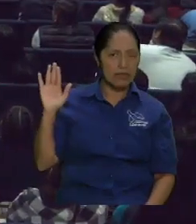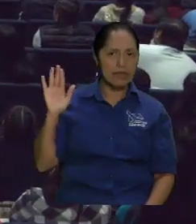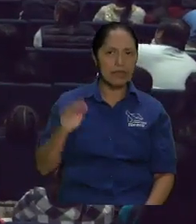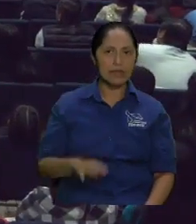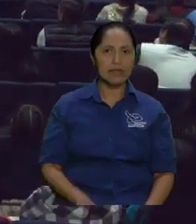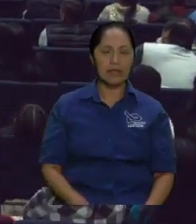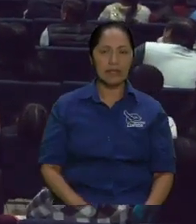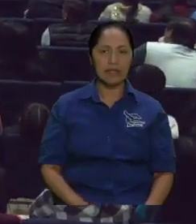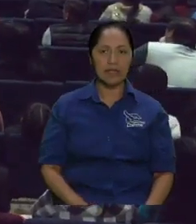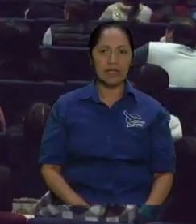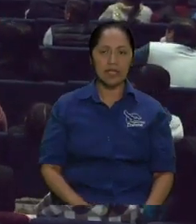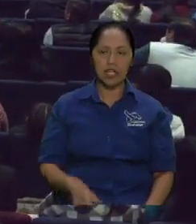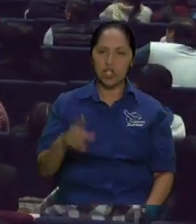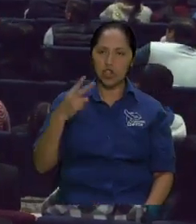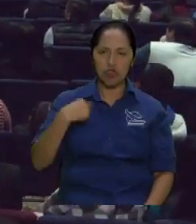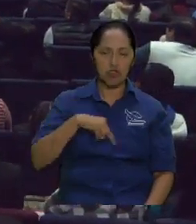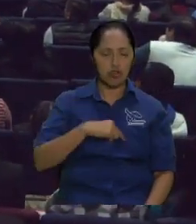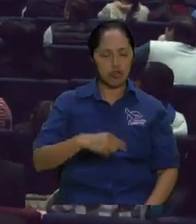muy beneficiados